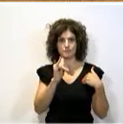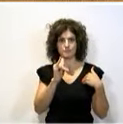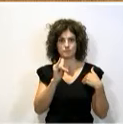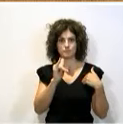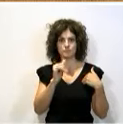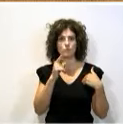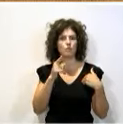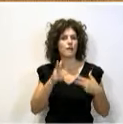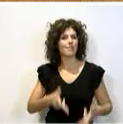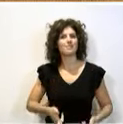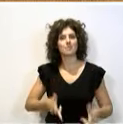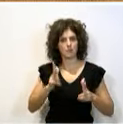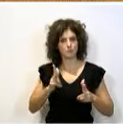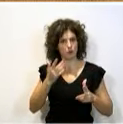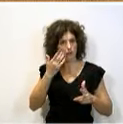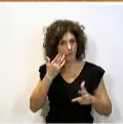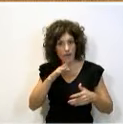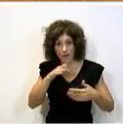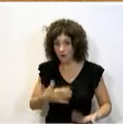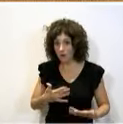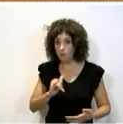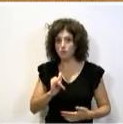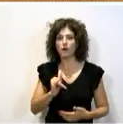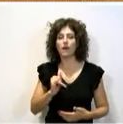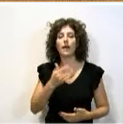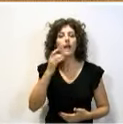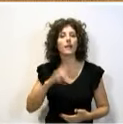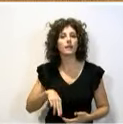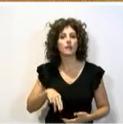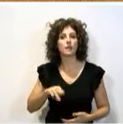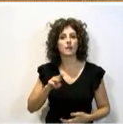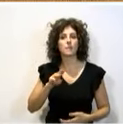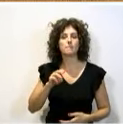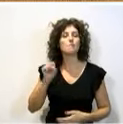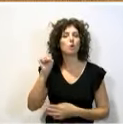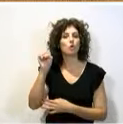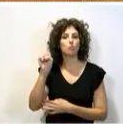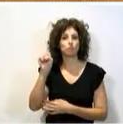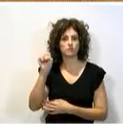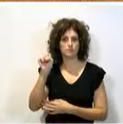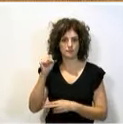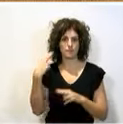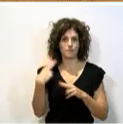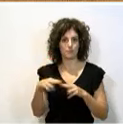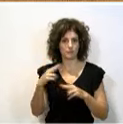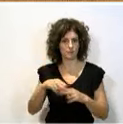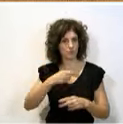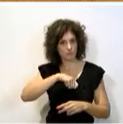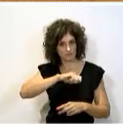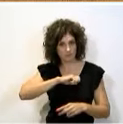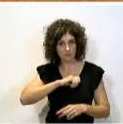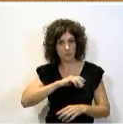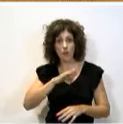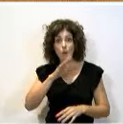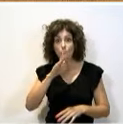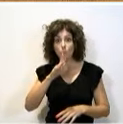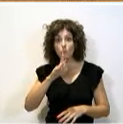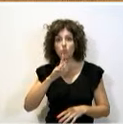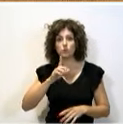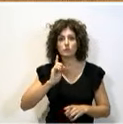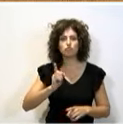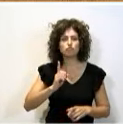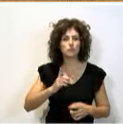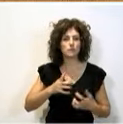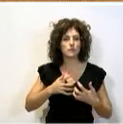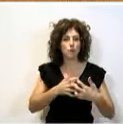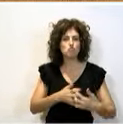democracia formal que tenemos en este momento, ha sido el Partido Comunista de España. porque no solo luchó